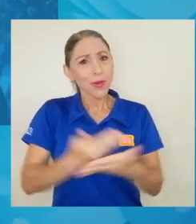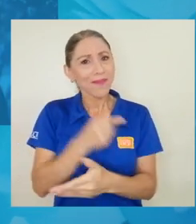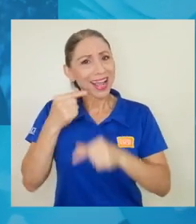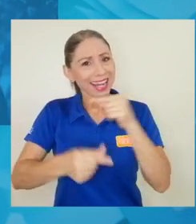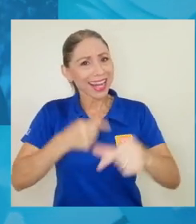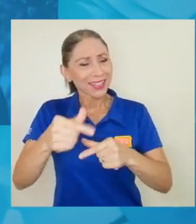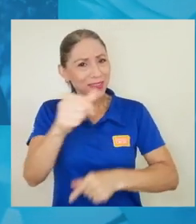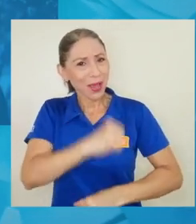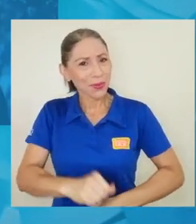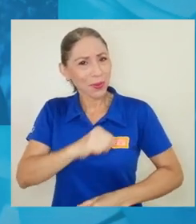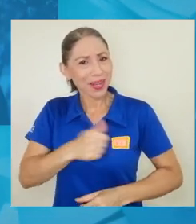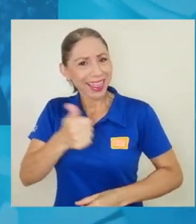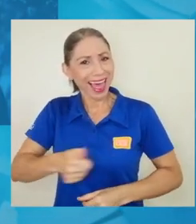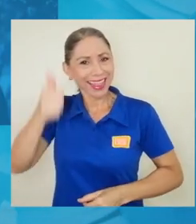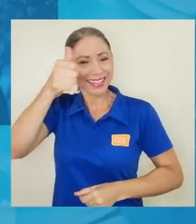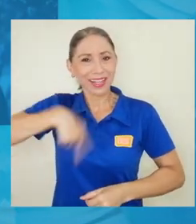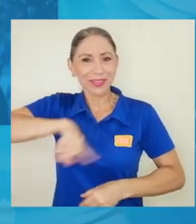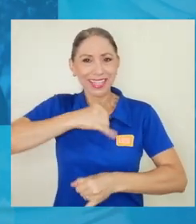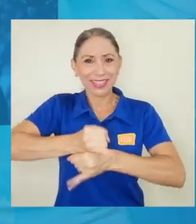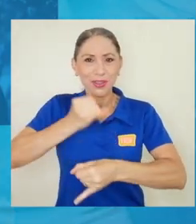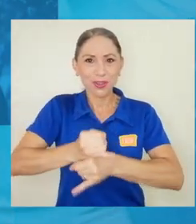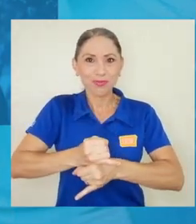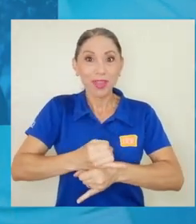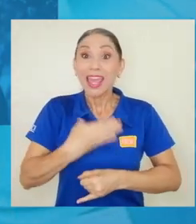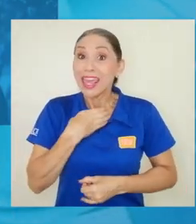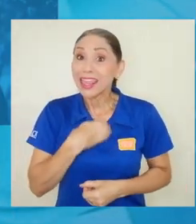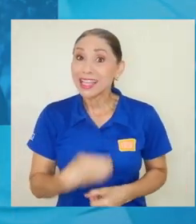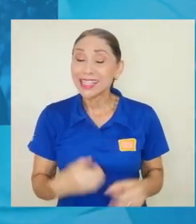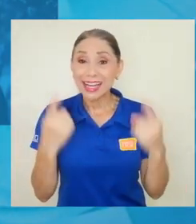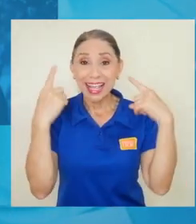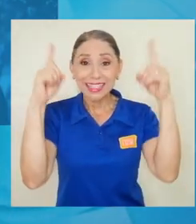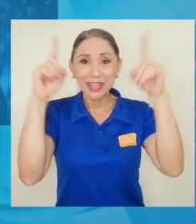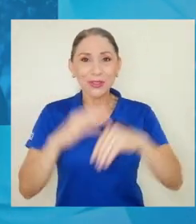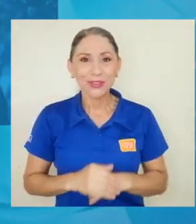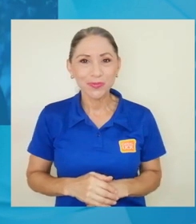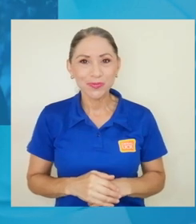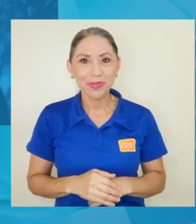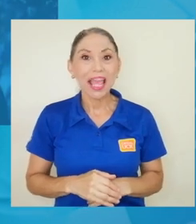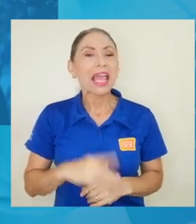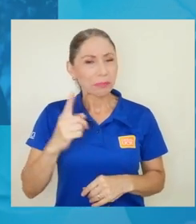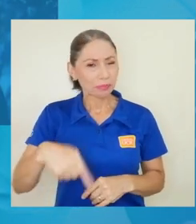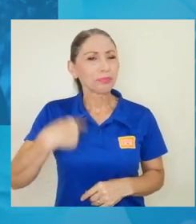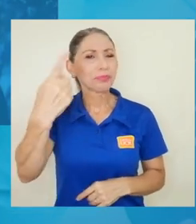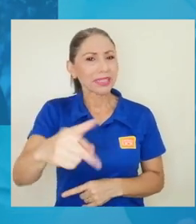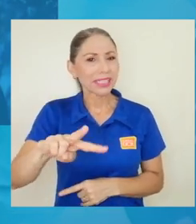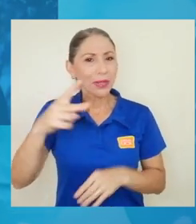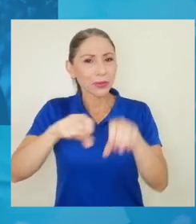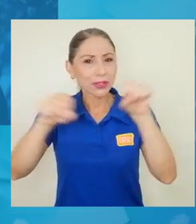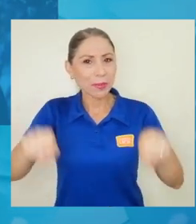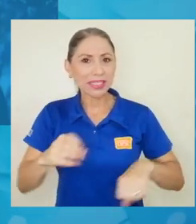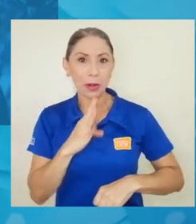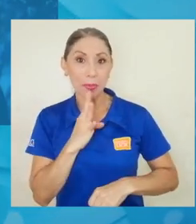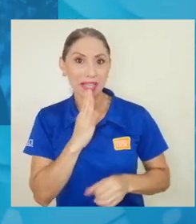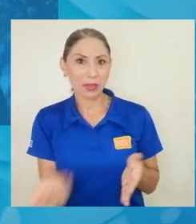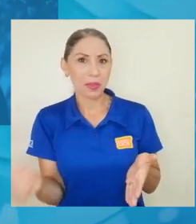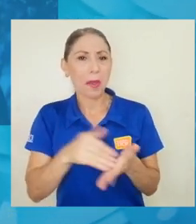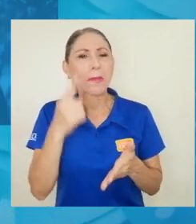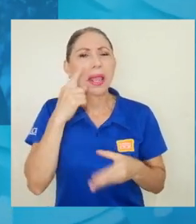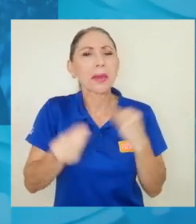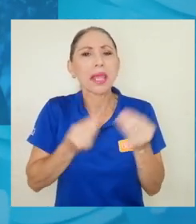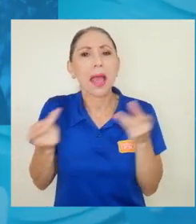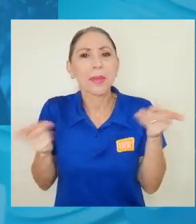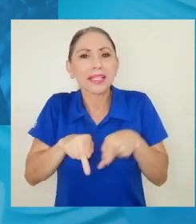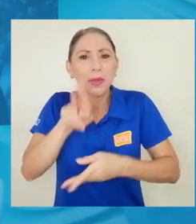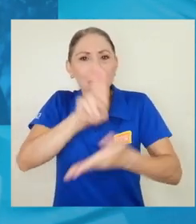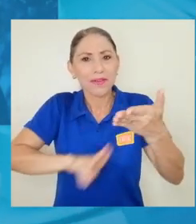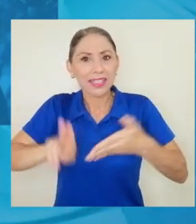generaciones de autoridades de nuestra institución y desearte los mayores éxitos. Y conversaremos en el segundo semestre para ver cómo estamos, a ver qué ha